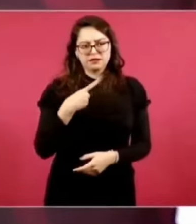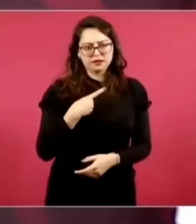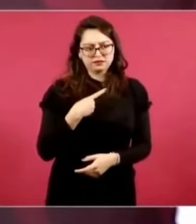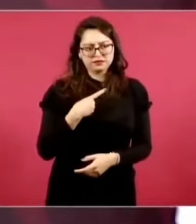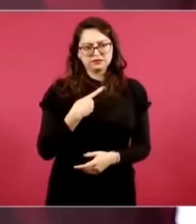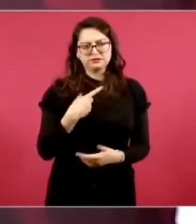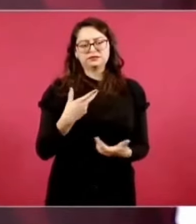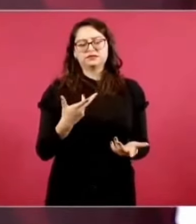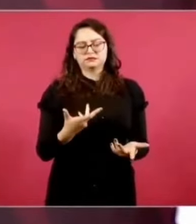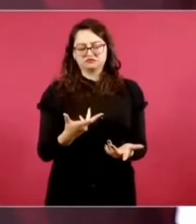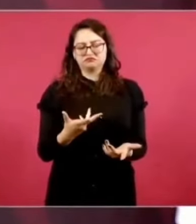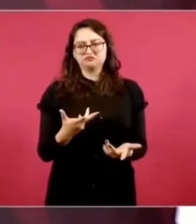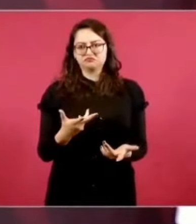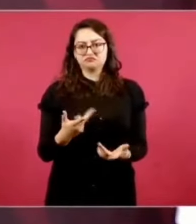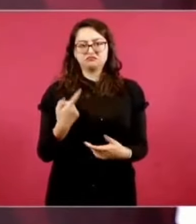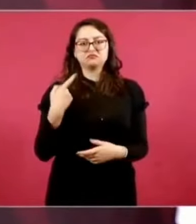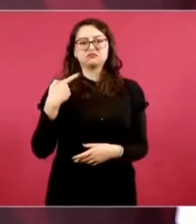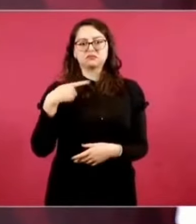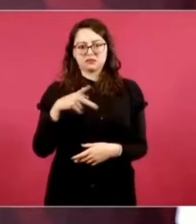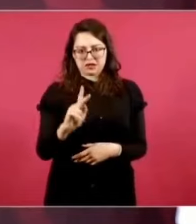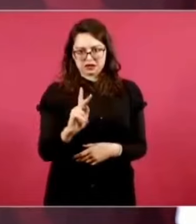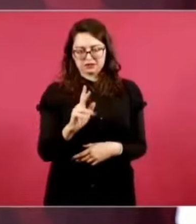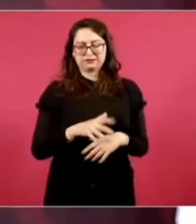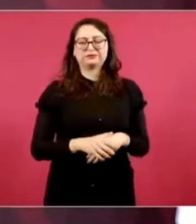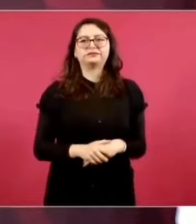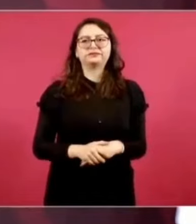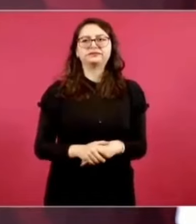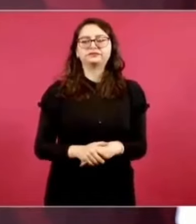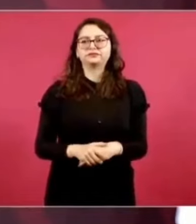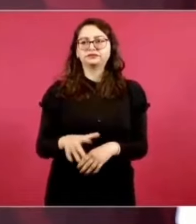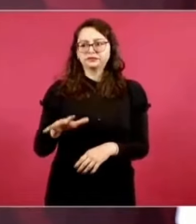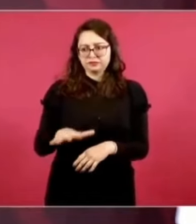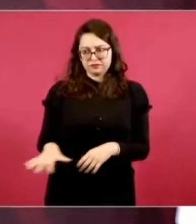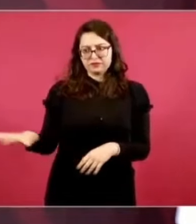si se están dando oportunidades de estudio y de trabajo,